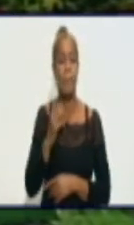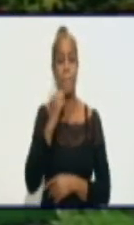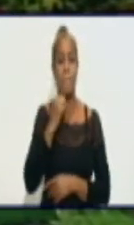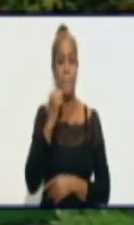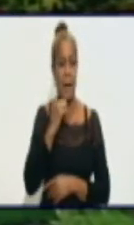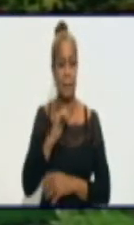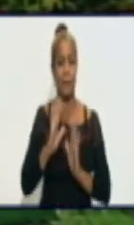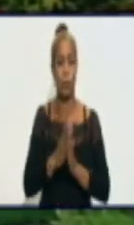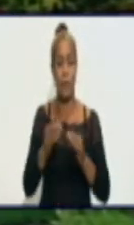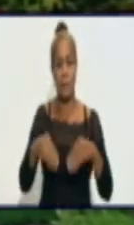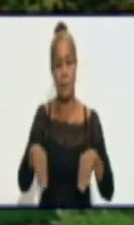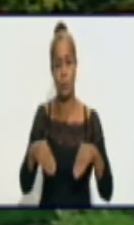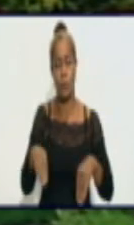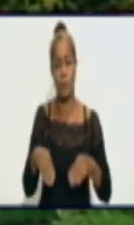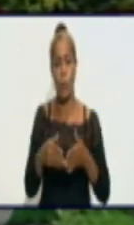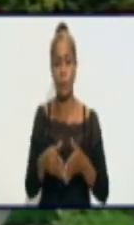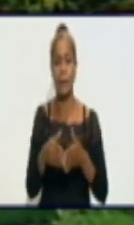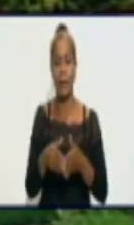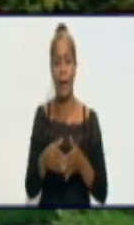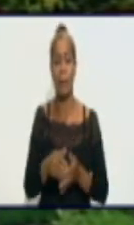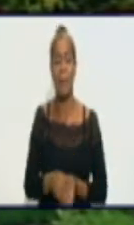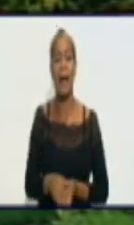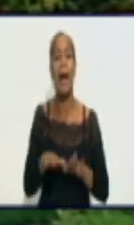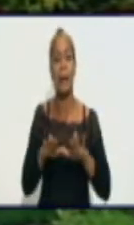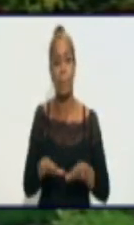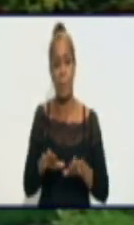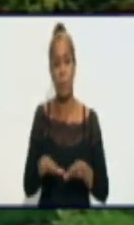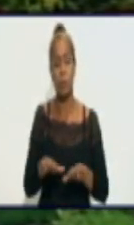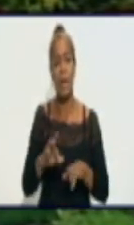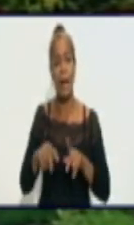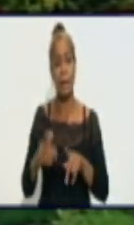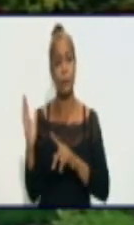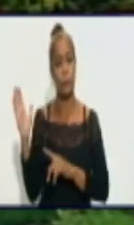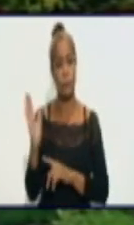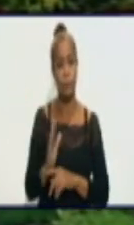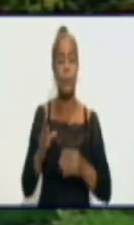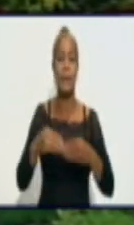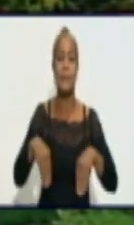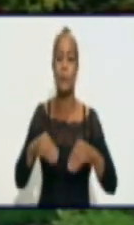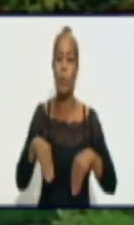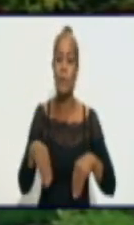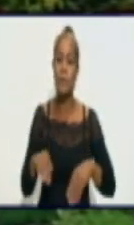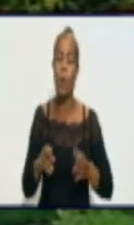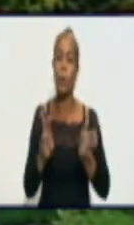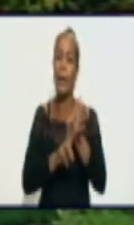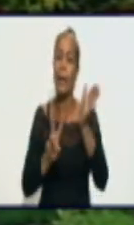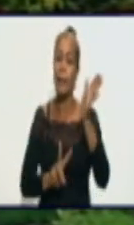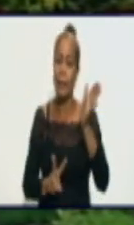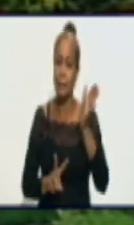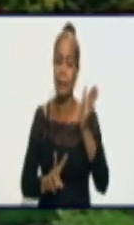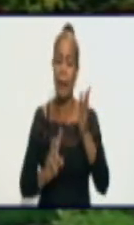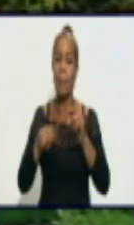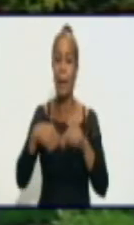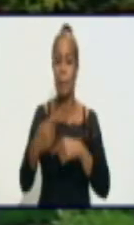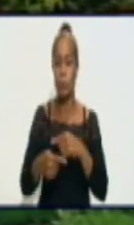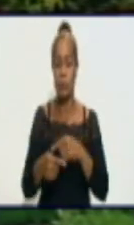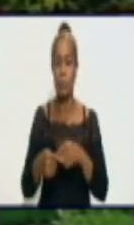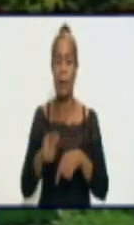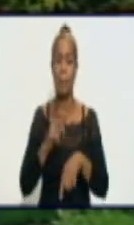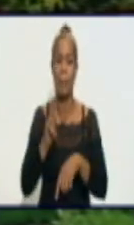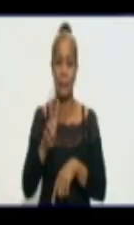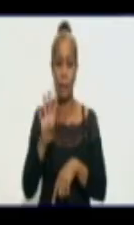territorio. Hacemos una pausa. Al retorno conoceremos sobre la situación energética de Granma para las próximas 24 horas.